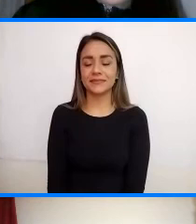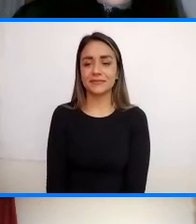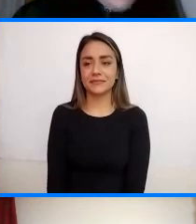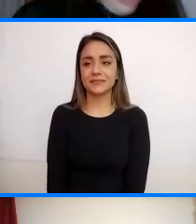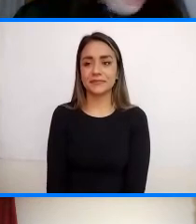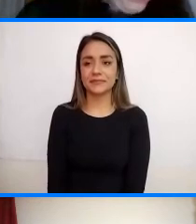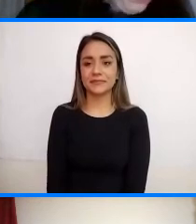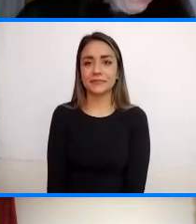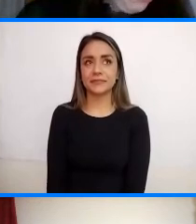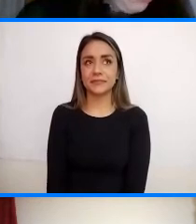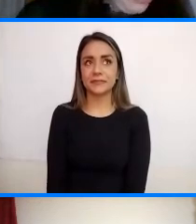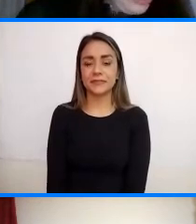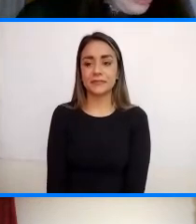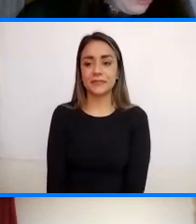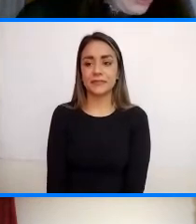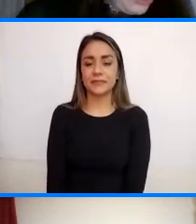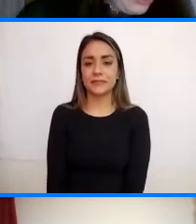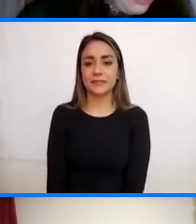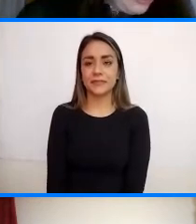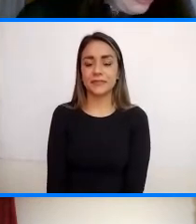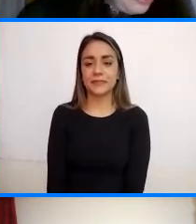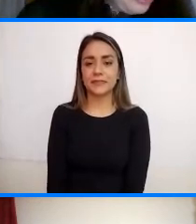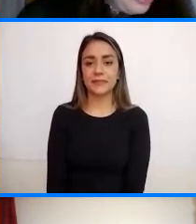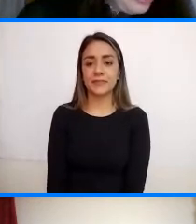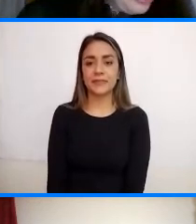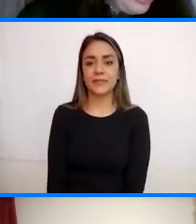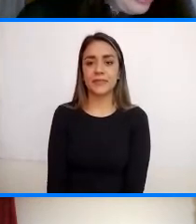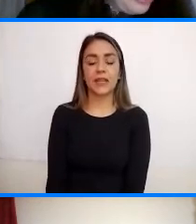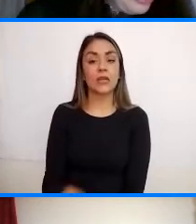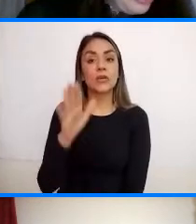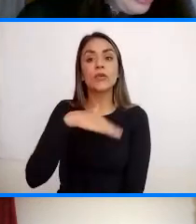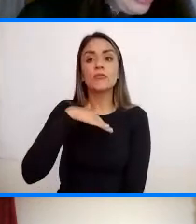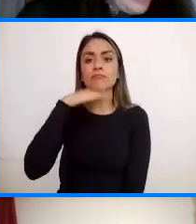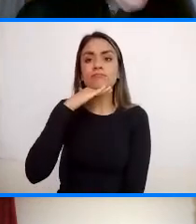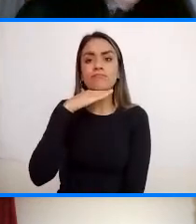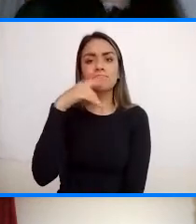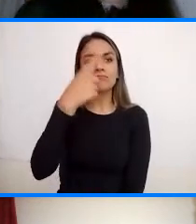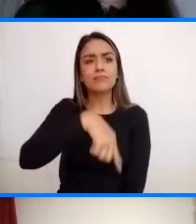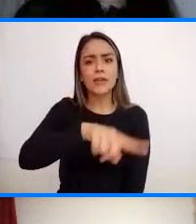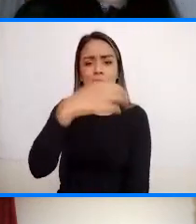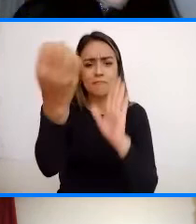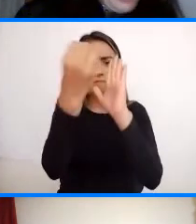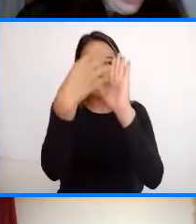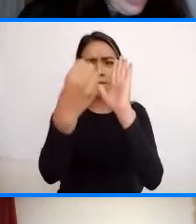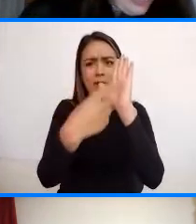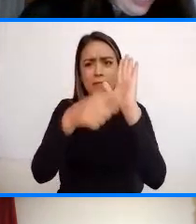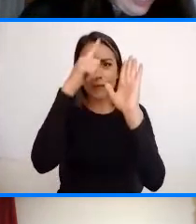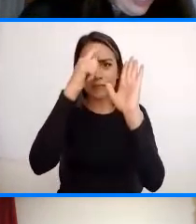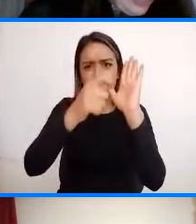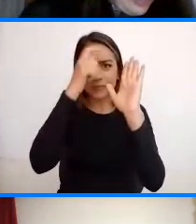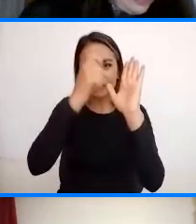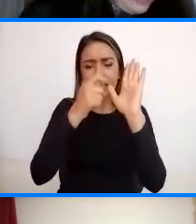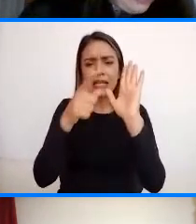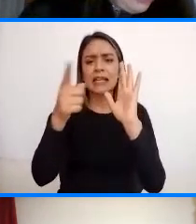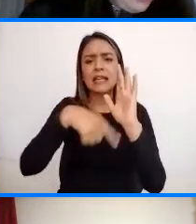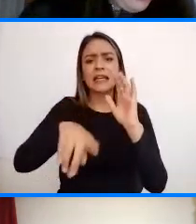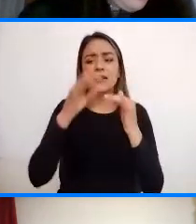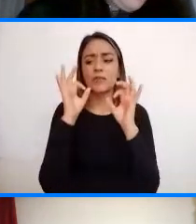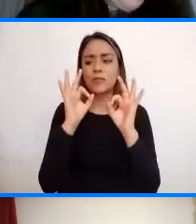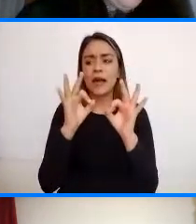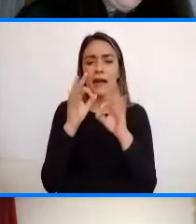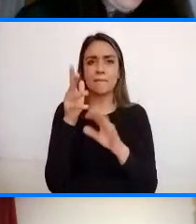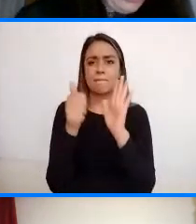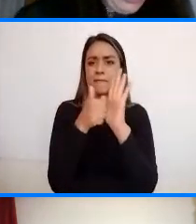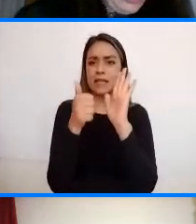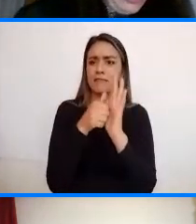Ah bueno No profe Estás llena de solo alagos Elizabeth Muchas gracias Por esta excelente cátedra